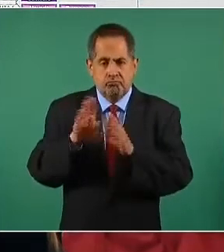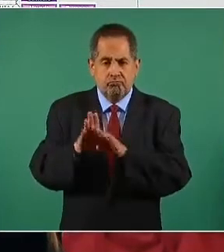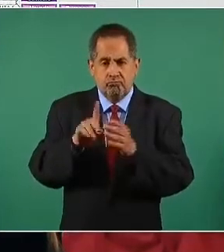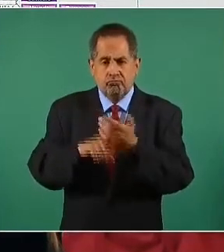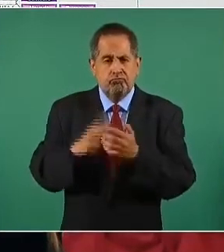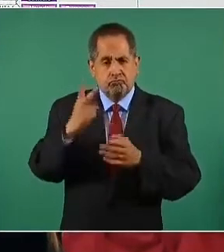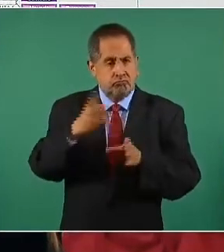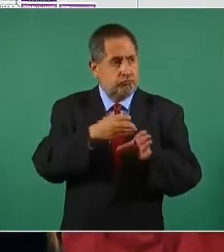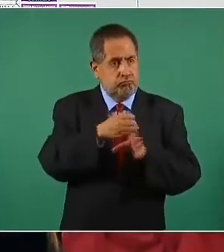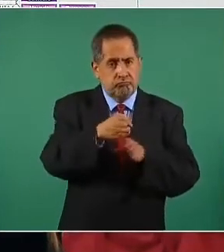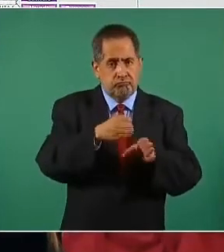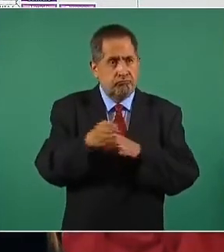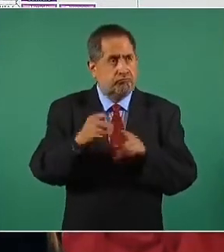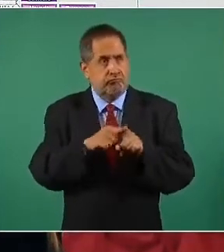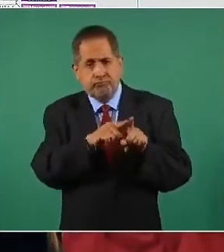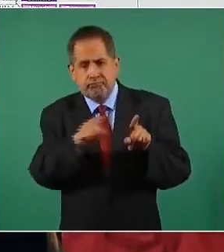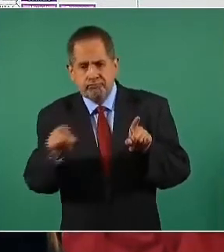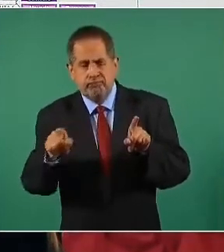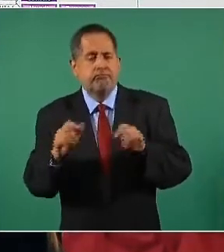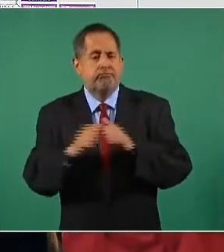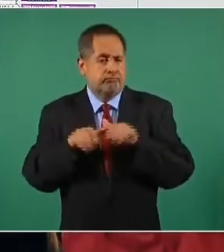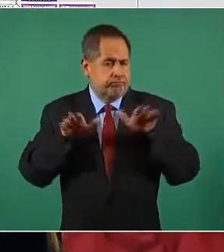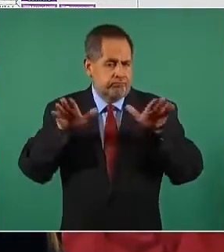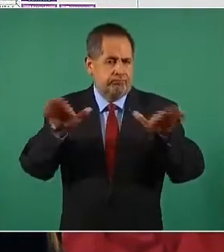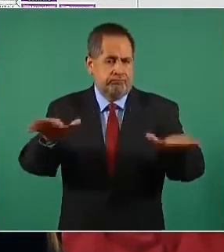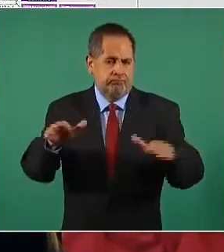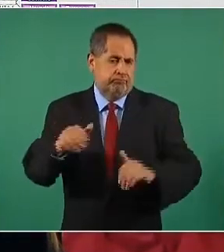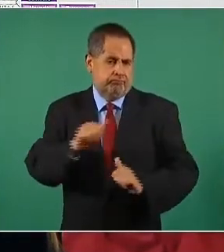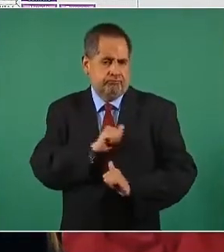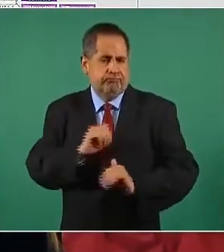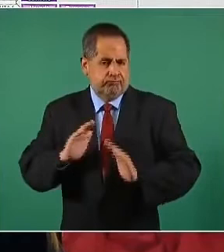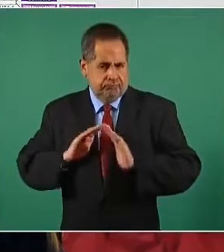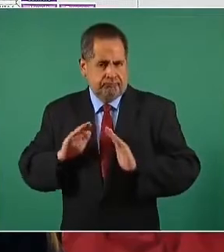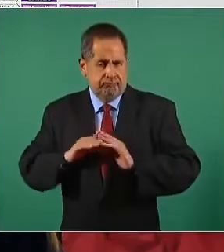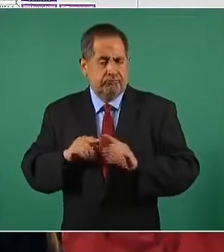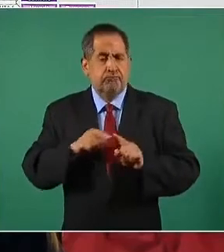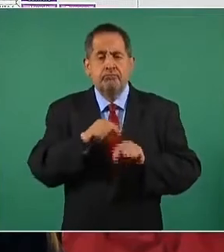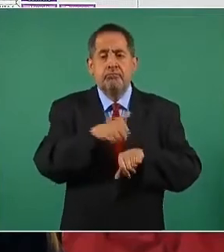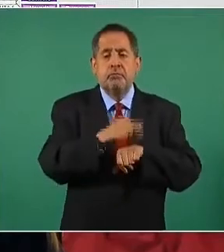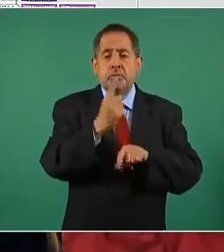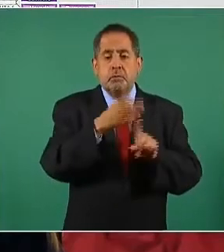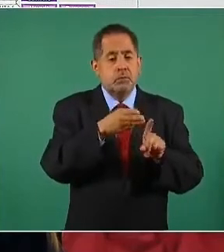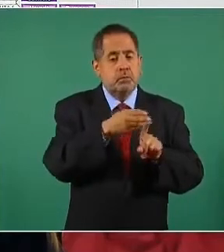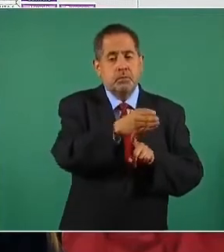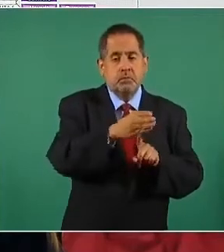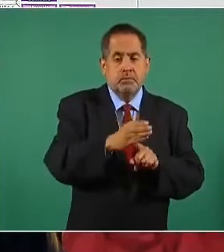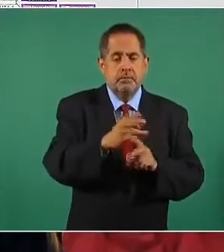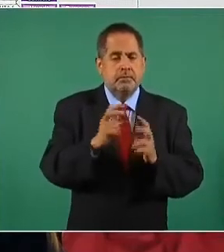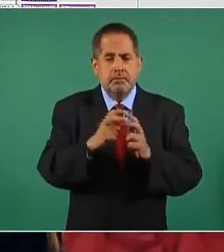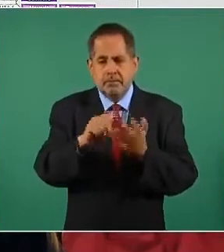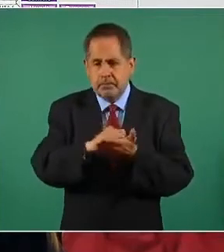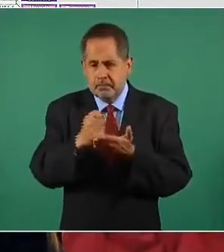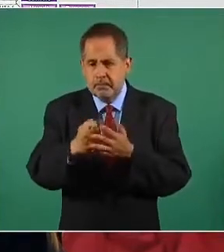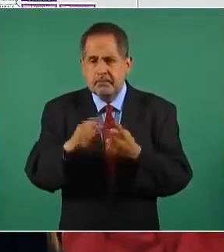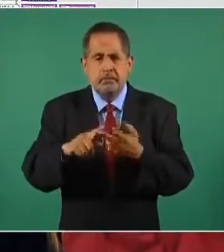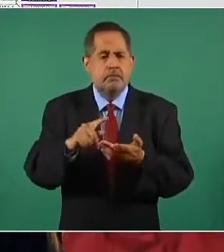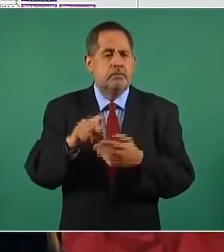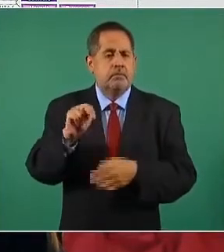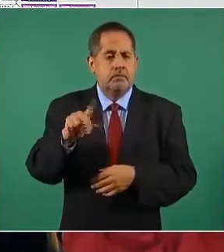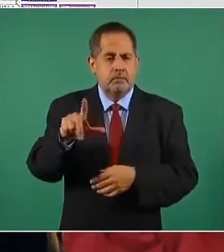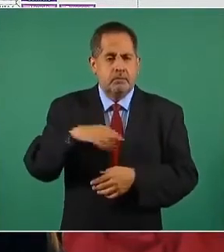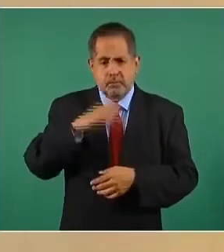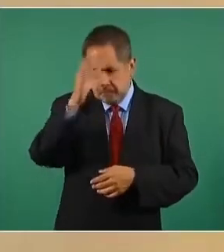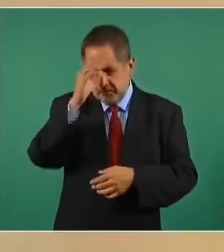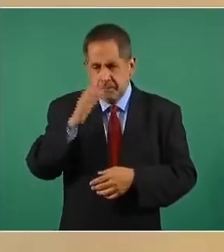dos rutas con aeronaves de la Fuerza Aérea, la ruta 1 cubriendo Tamaulipas, Nuevo León, Coahuila,